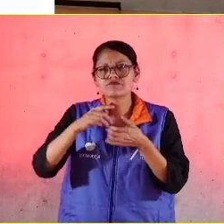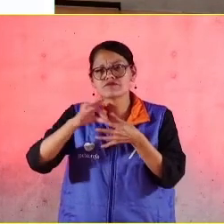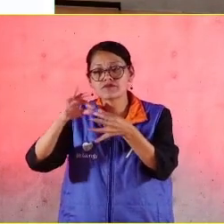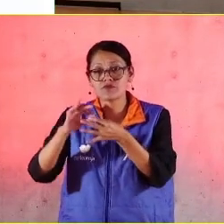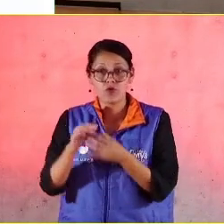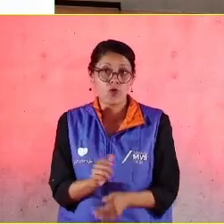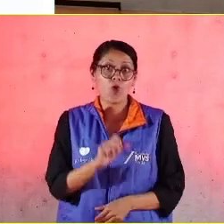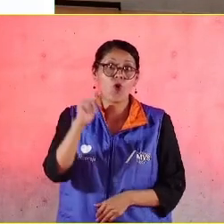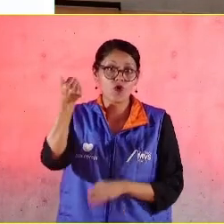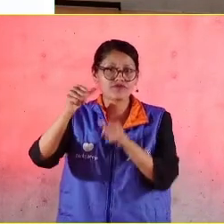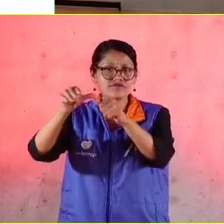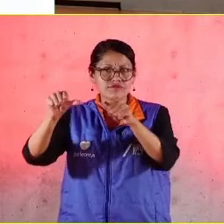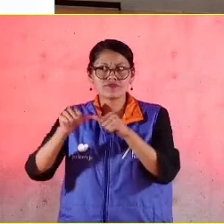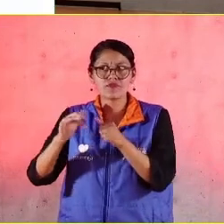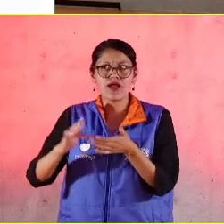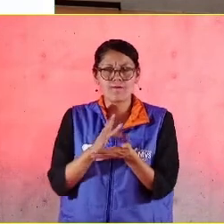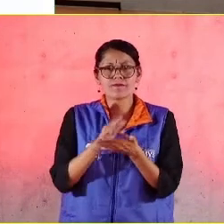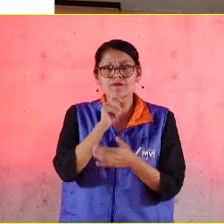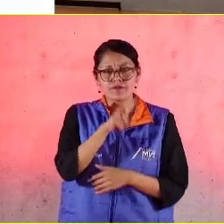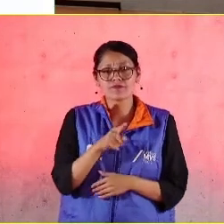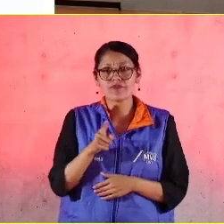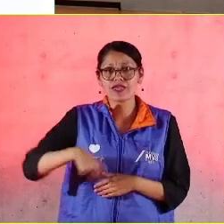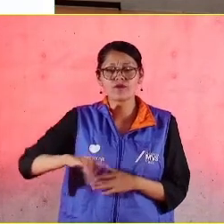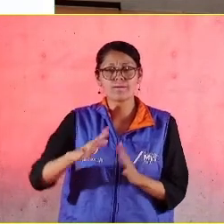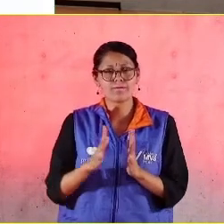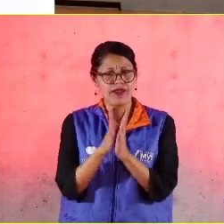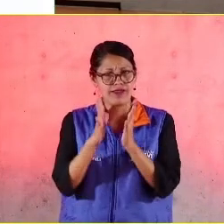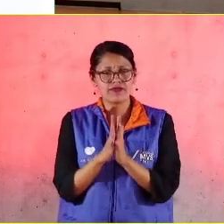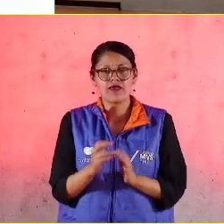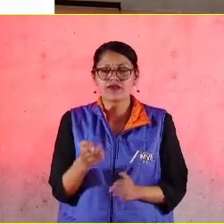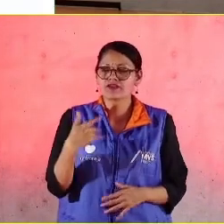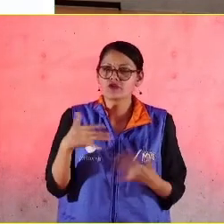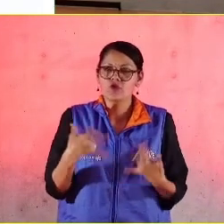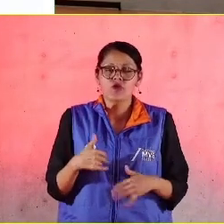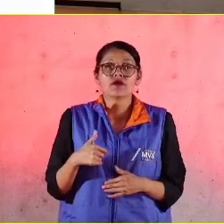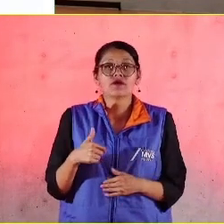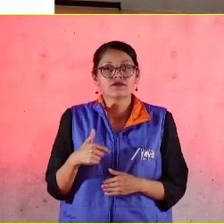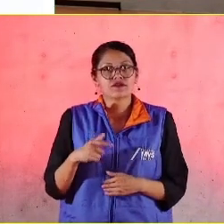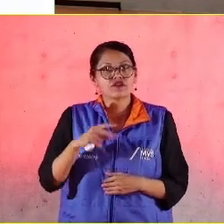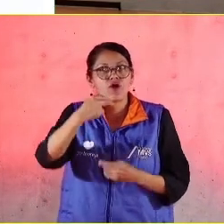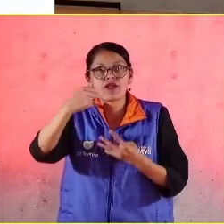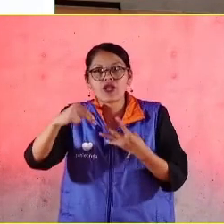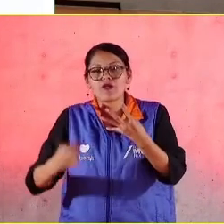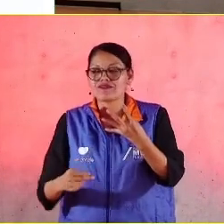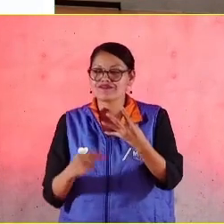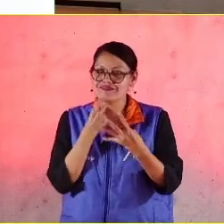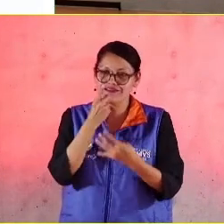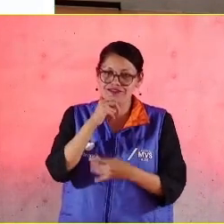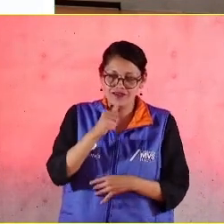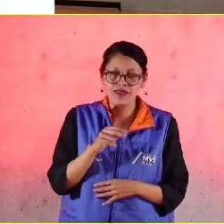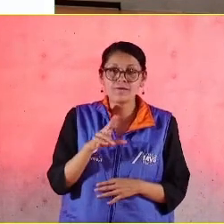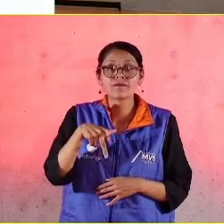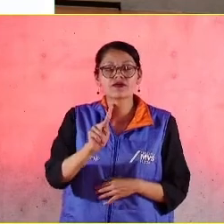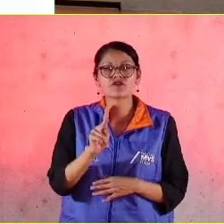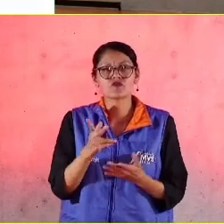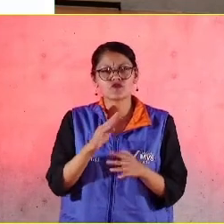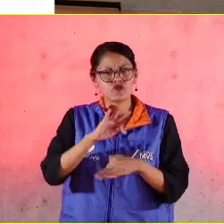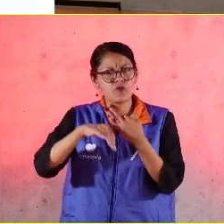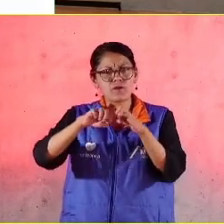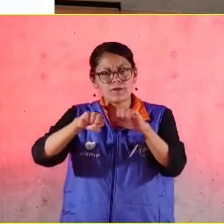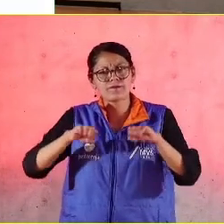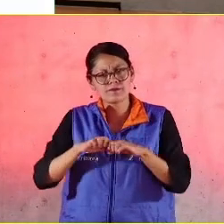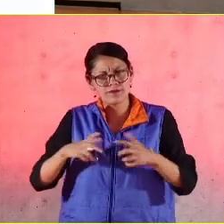más gente de otras áreas de CEMEFI que ha participado. Ahí sí me ahorro el nombre de todas y de todos, pero todo el equipo ha estado